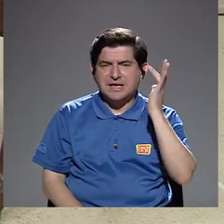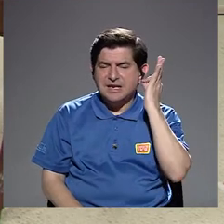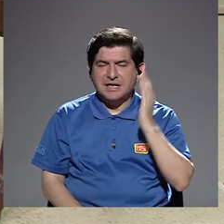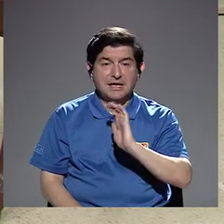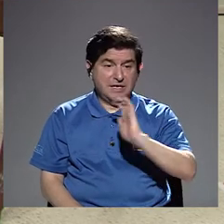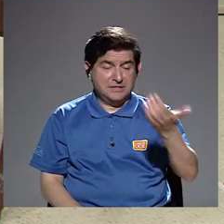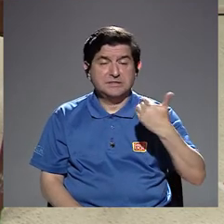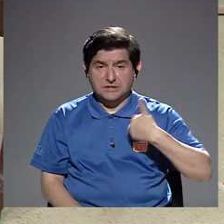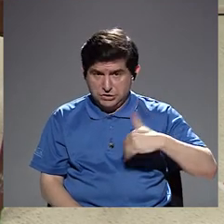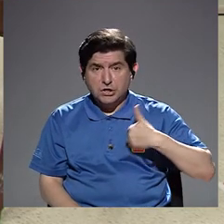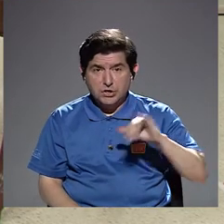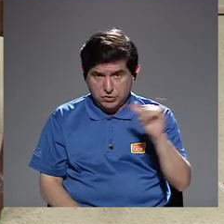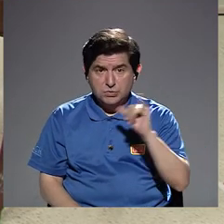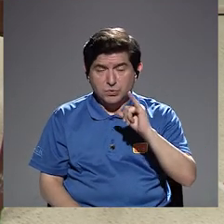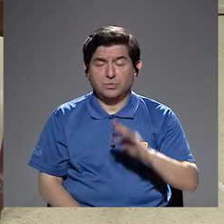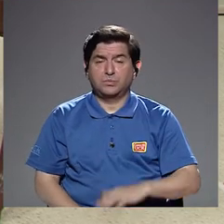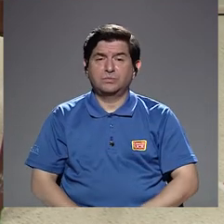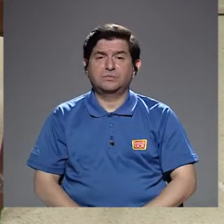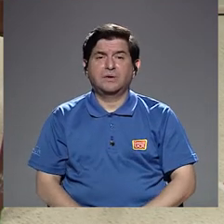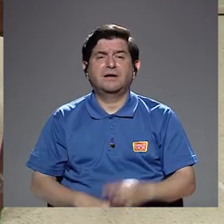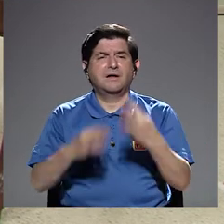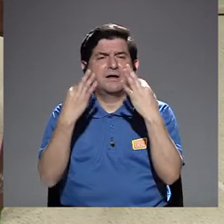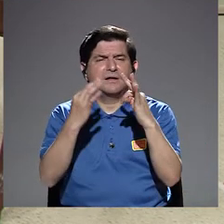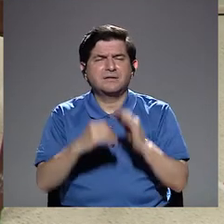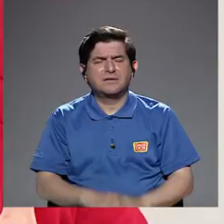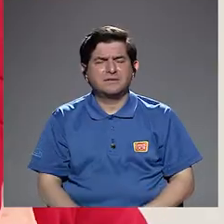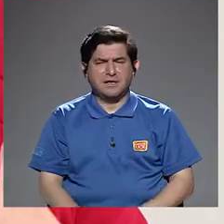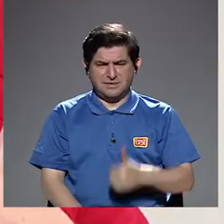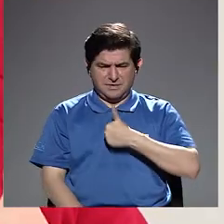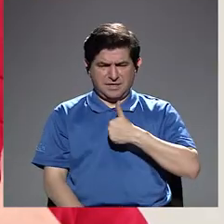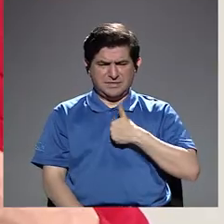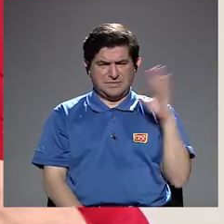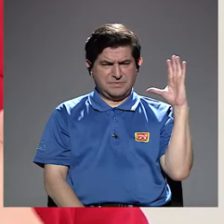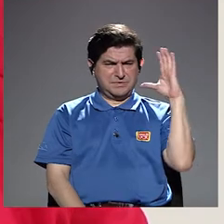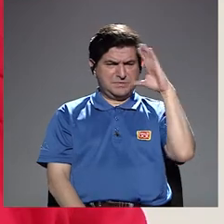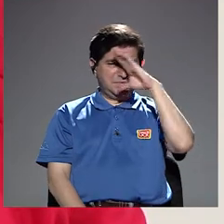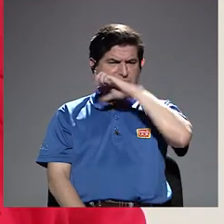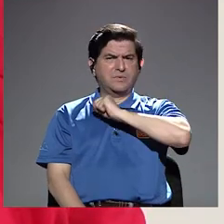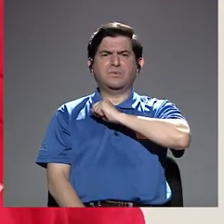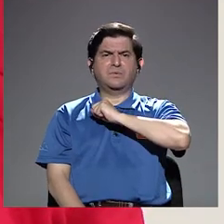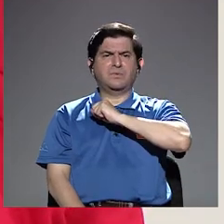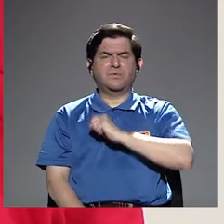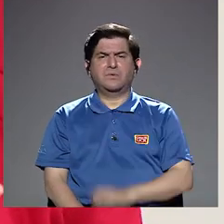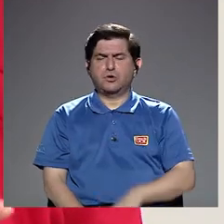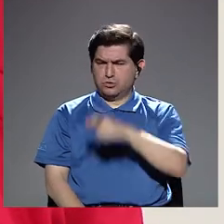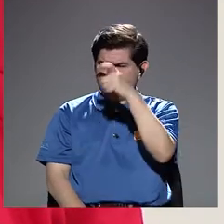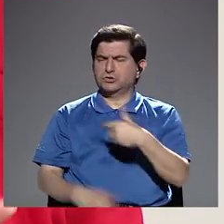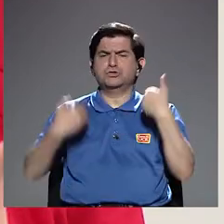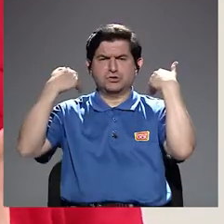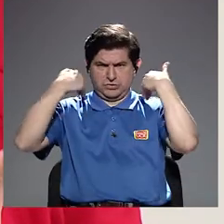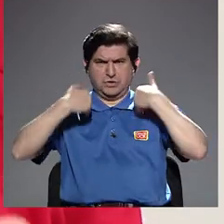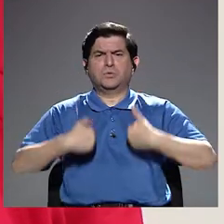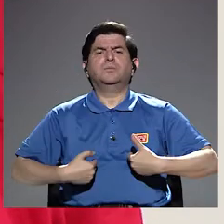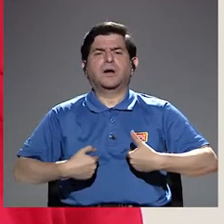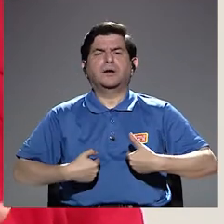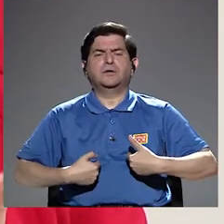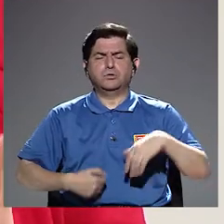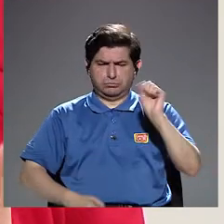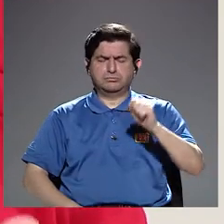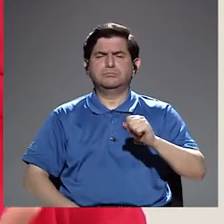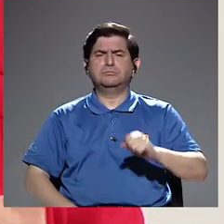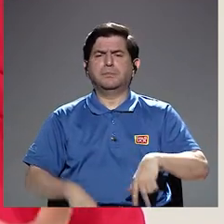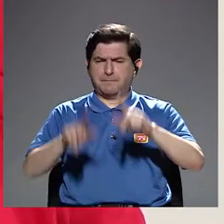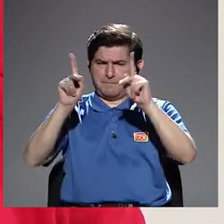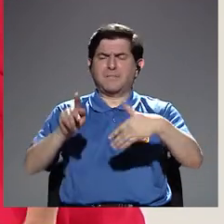para poder, digamos, reconocerse a sí misma como un ser humano, como una persona